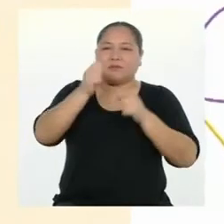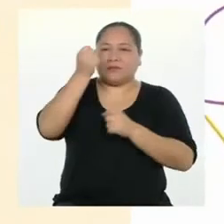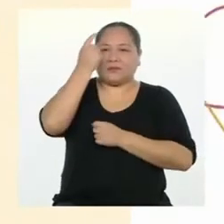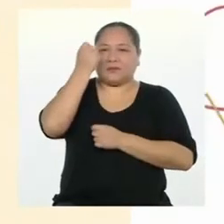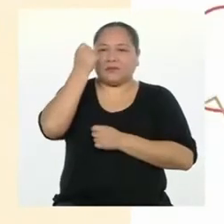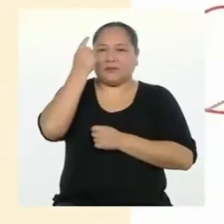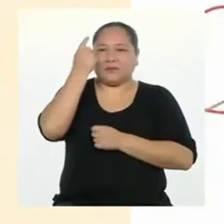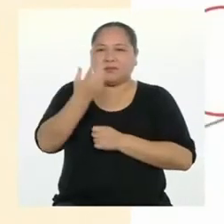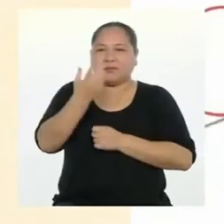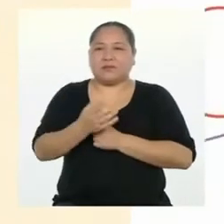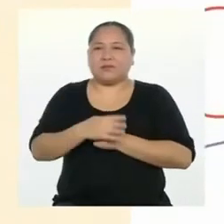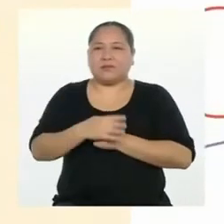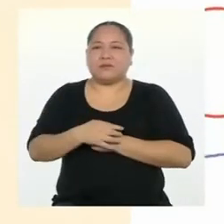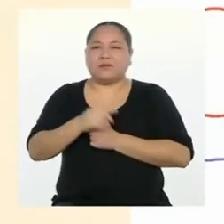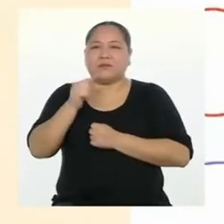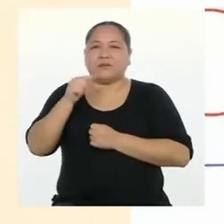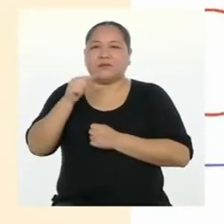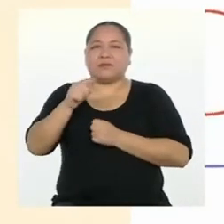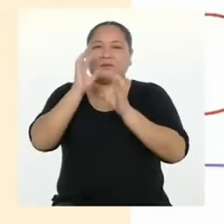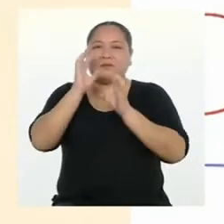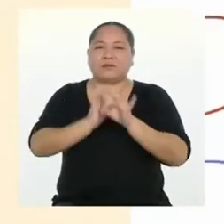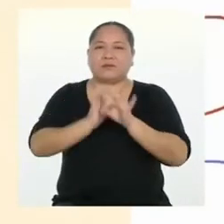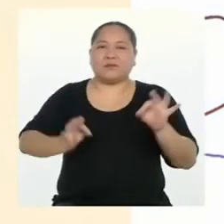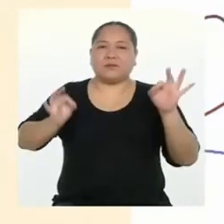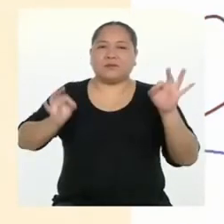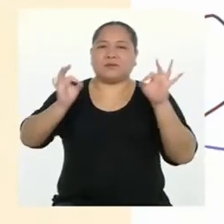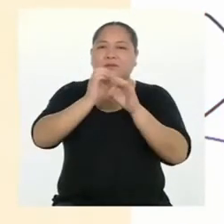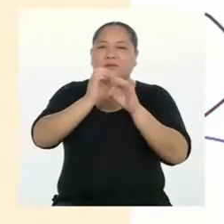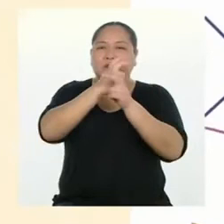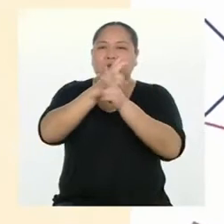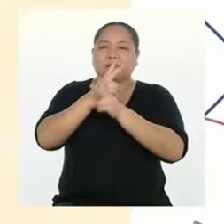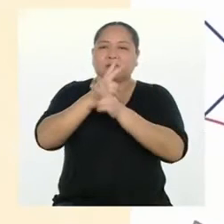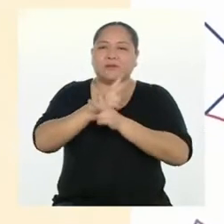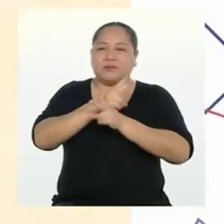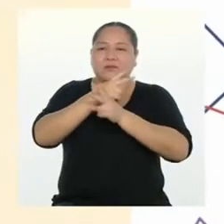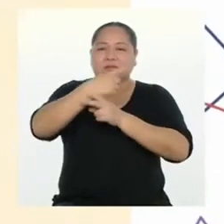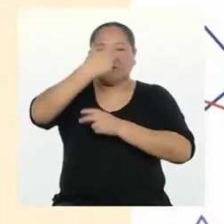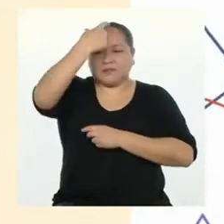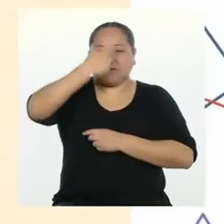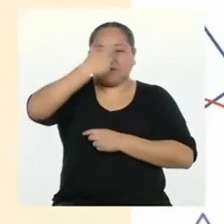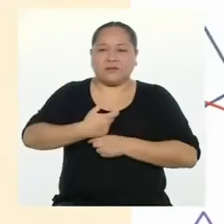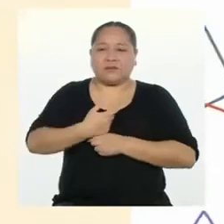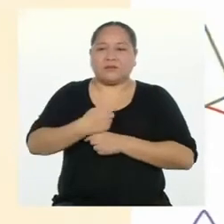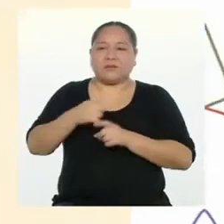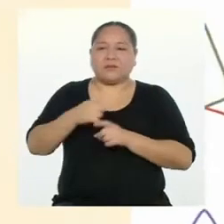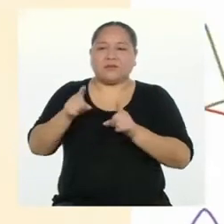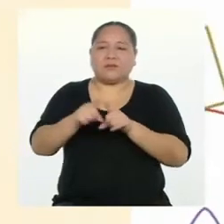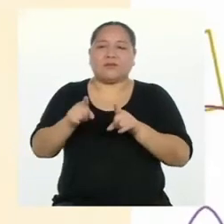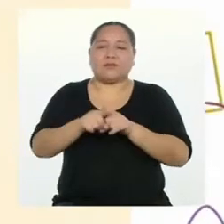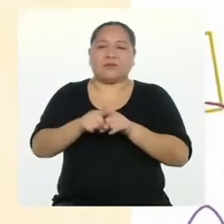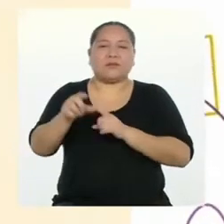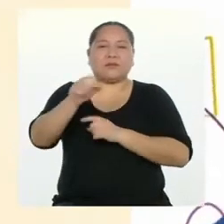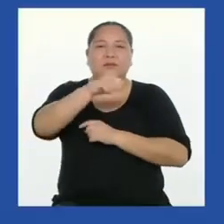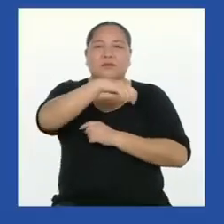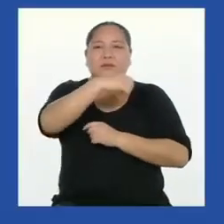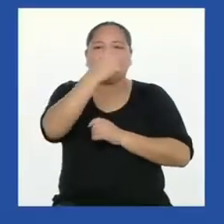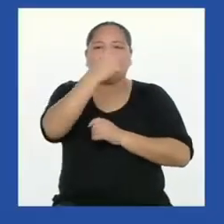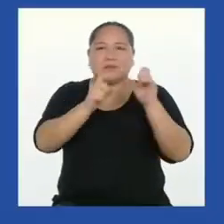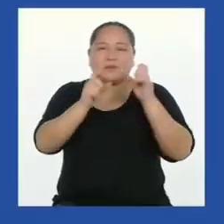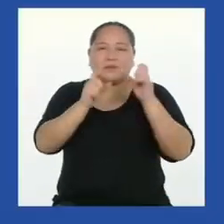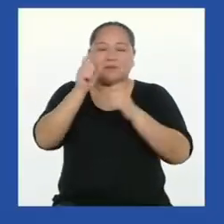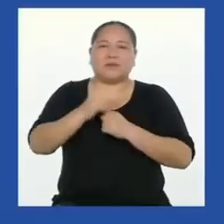las personas sobre la importancia del cuidado personal y el de los demás?